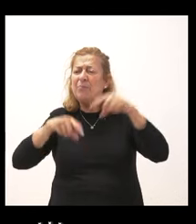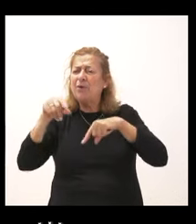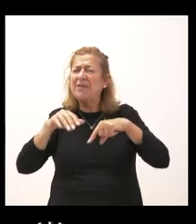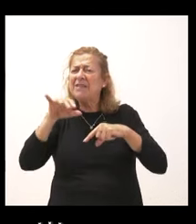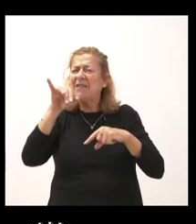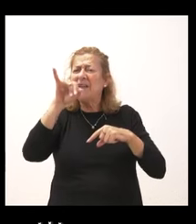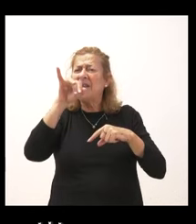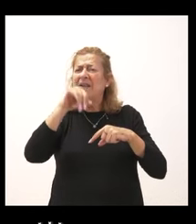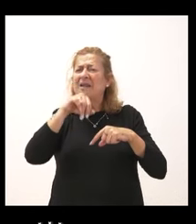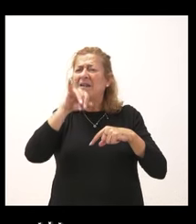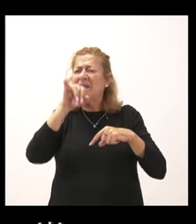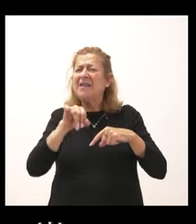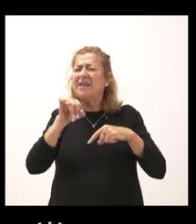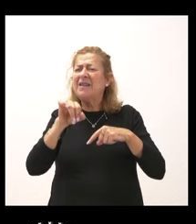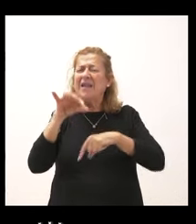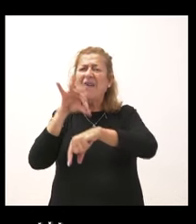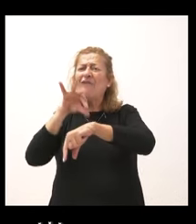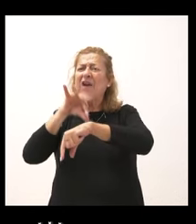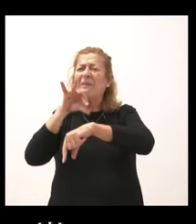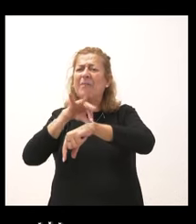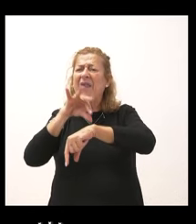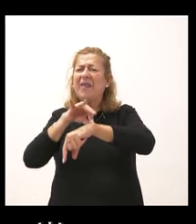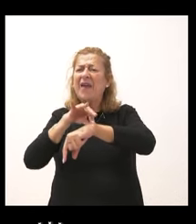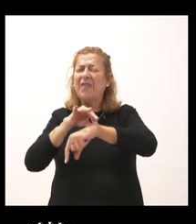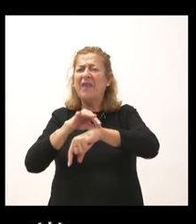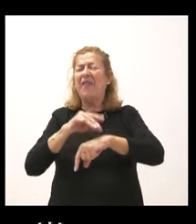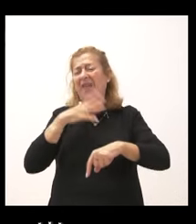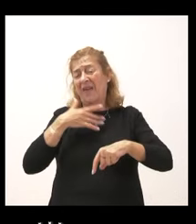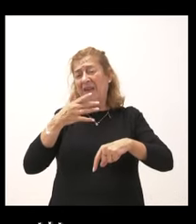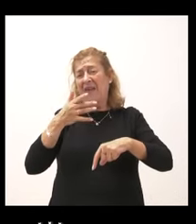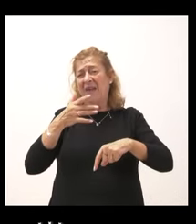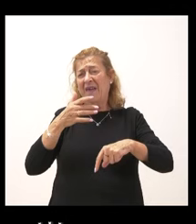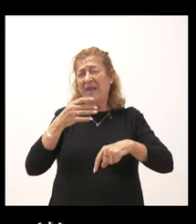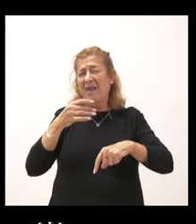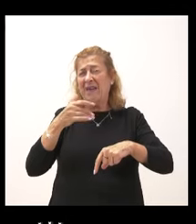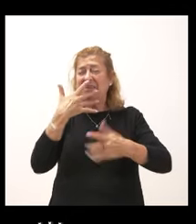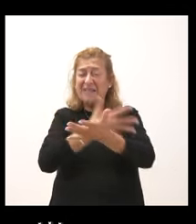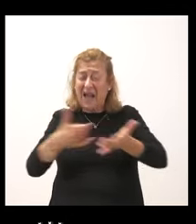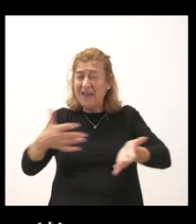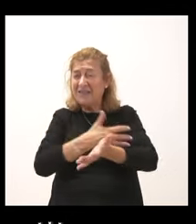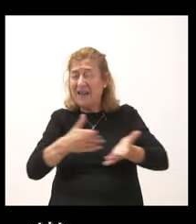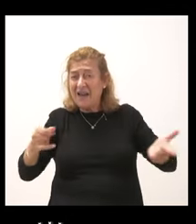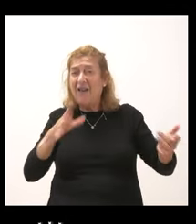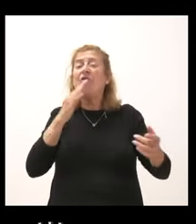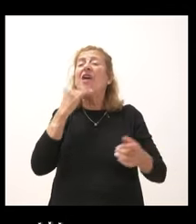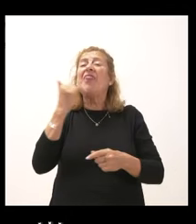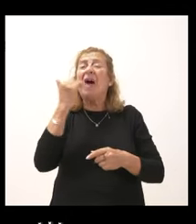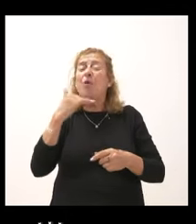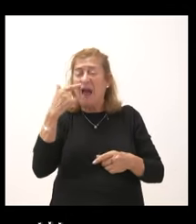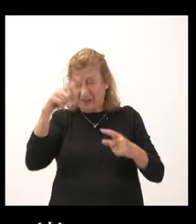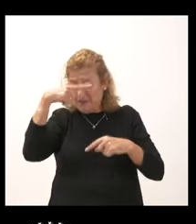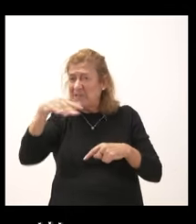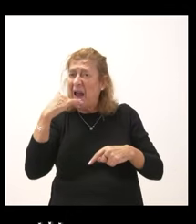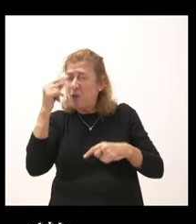la enfermedad hemorrágica, si tiene datos de lo que afecta a Zamora. Luego,